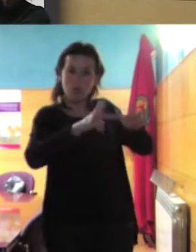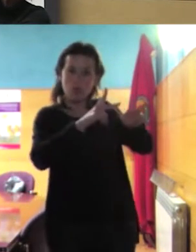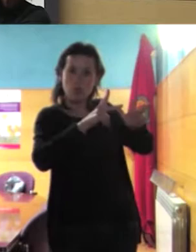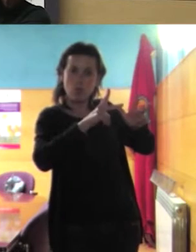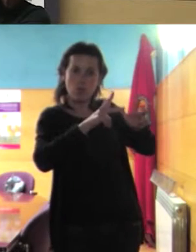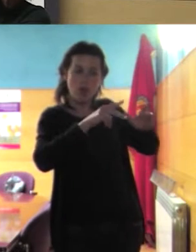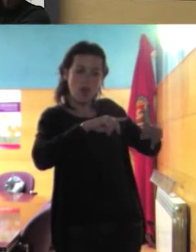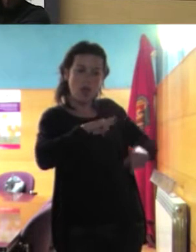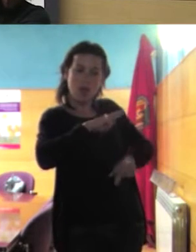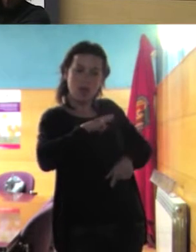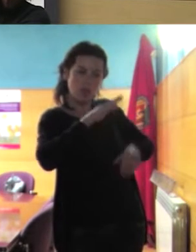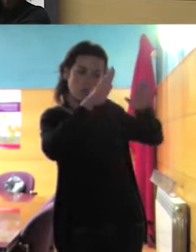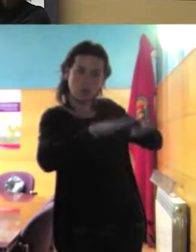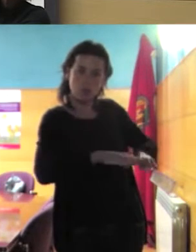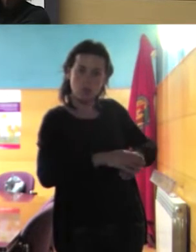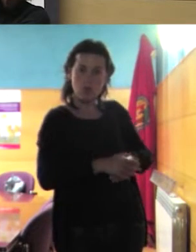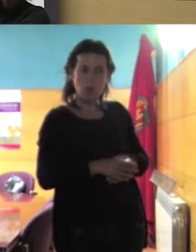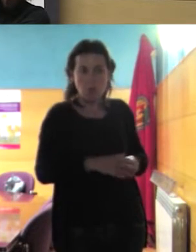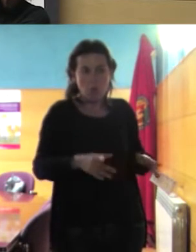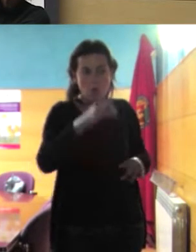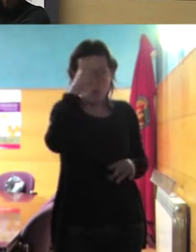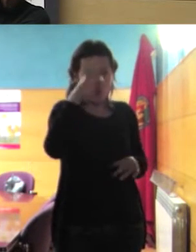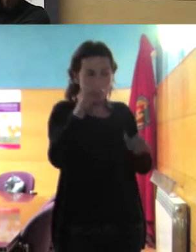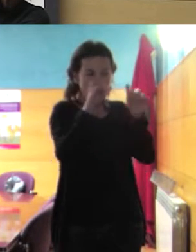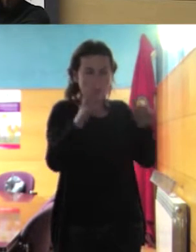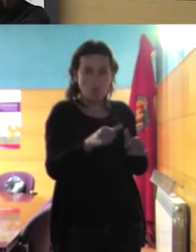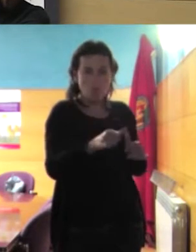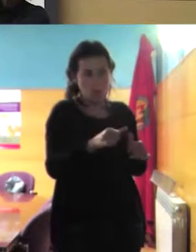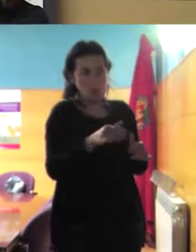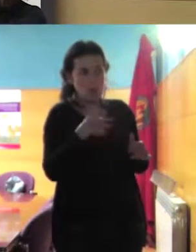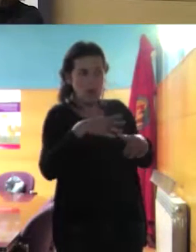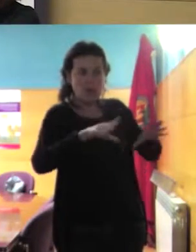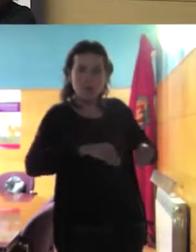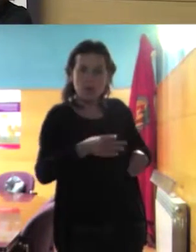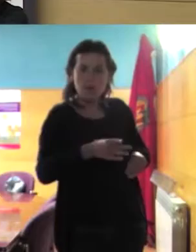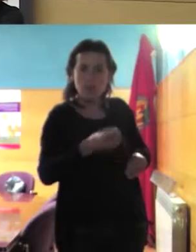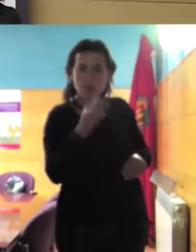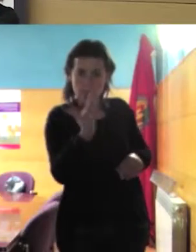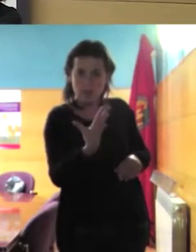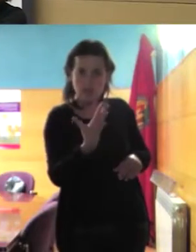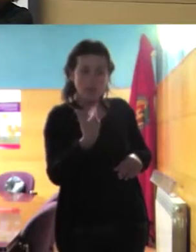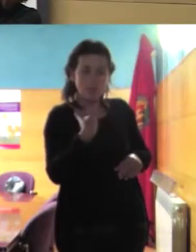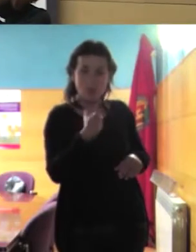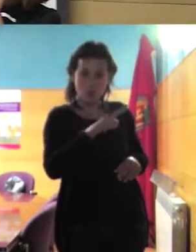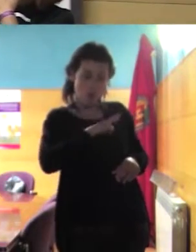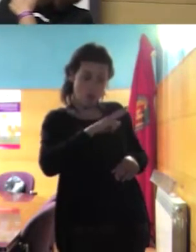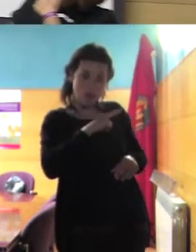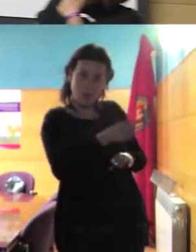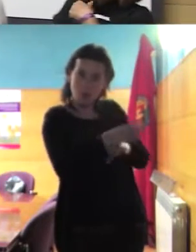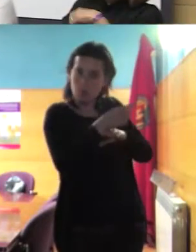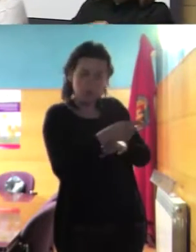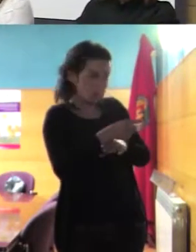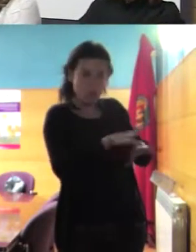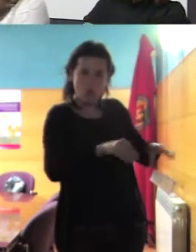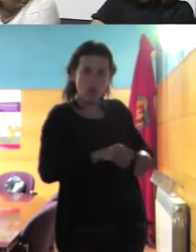que respetar formas de ser de otras culturas esté aceptando mandatos religiosos de otras culturas punto y final también bastante siempre